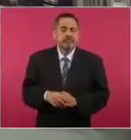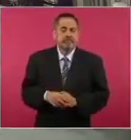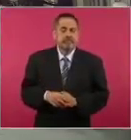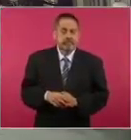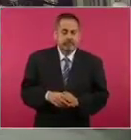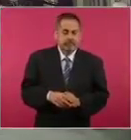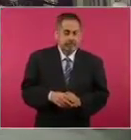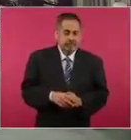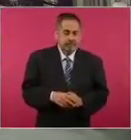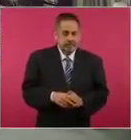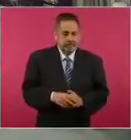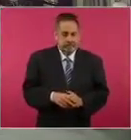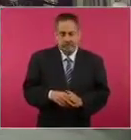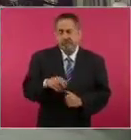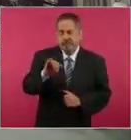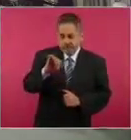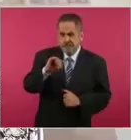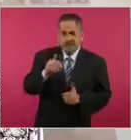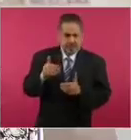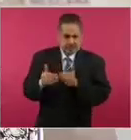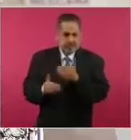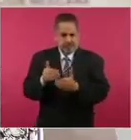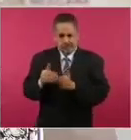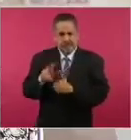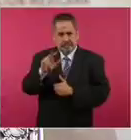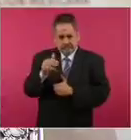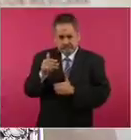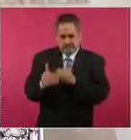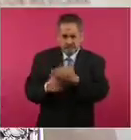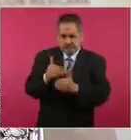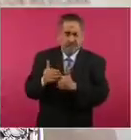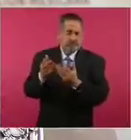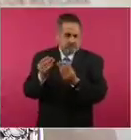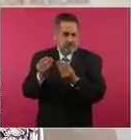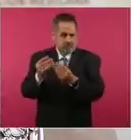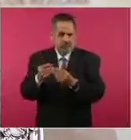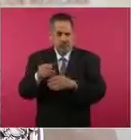sí se ha avanzado mucho,